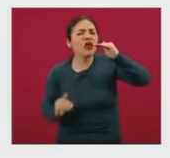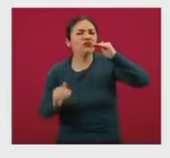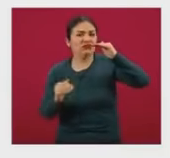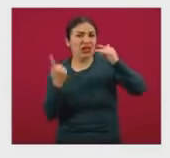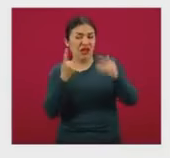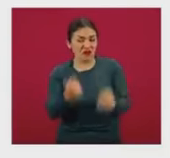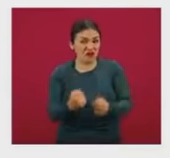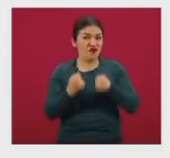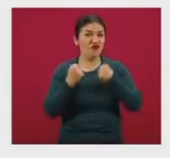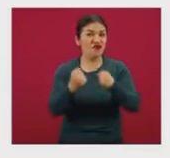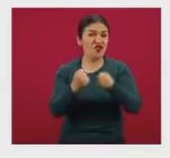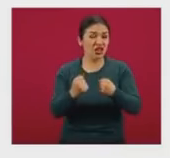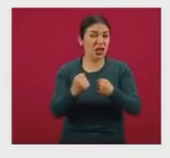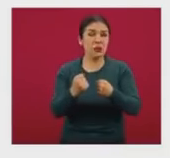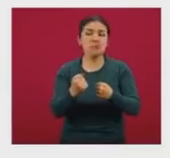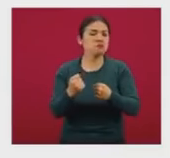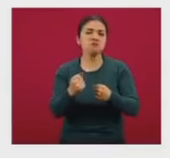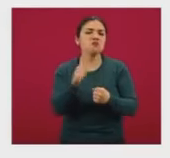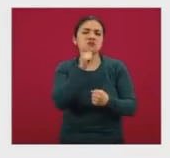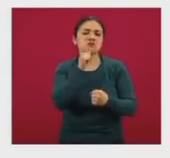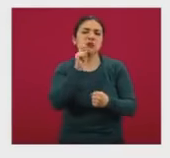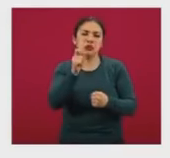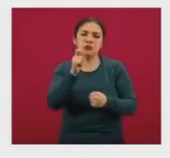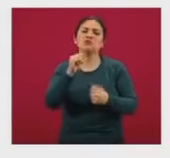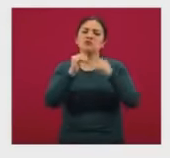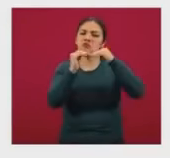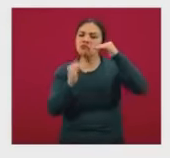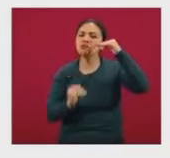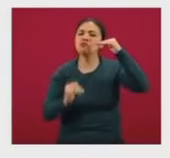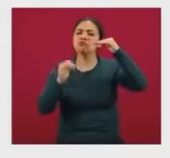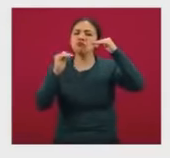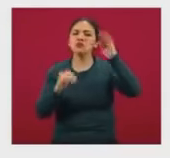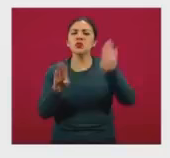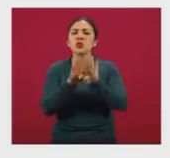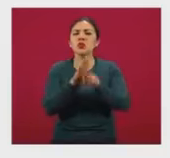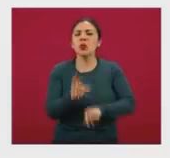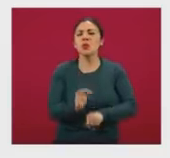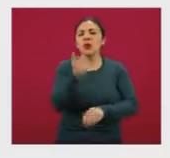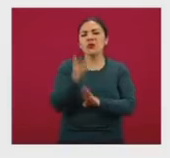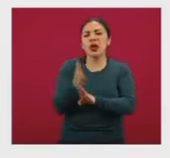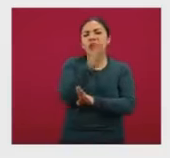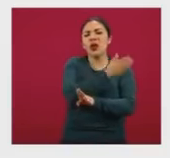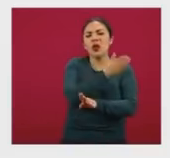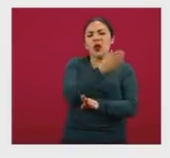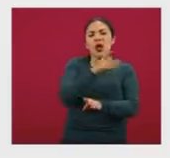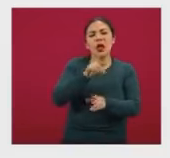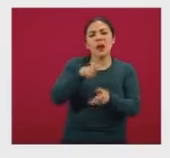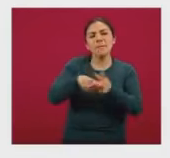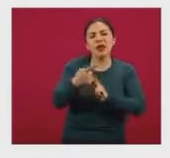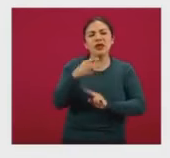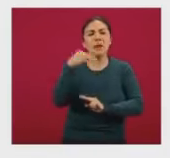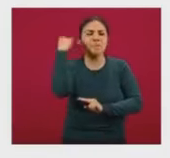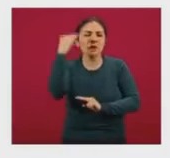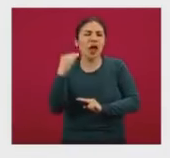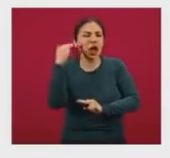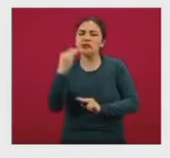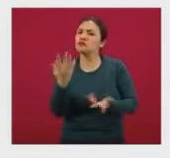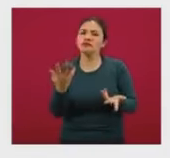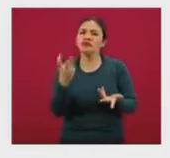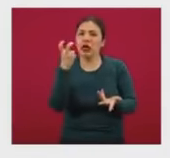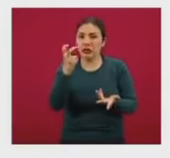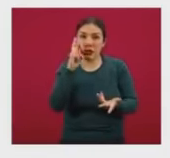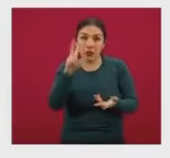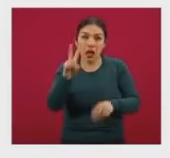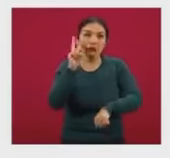intensidad y pico que en su momento alcanzó a principios de la pandemia. Es un comportamiento que también hay que